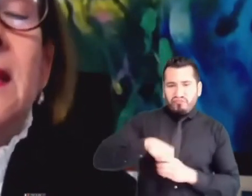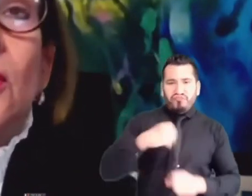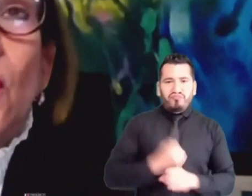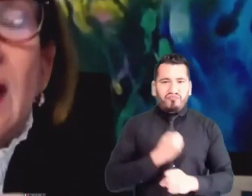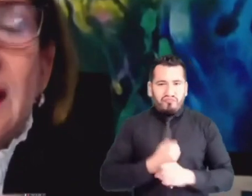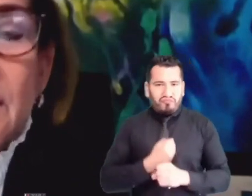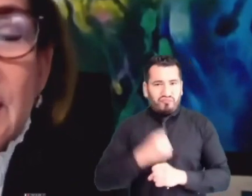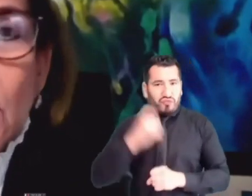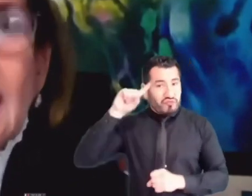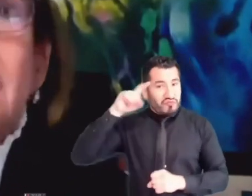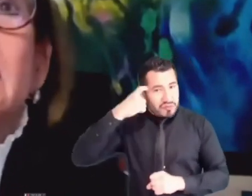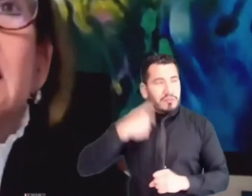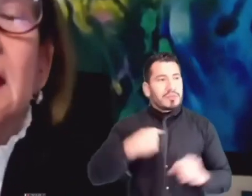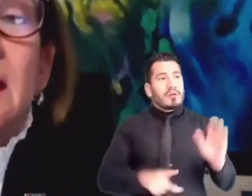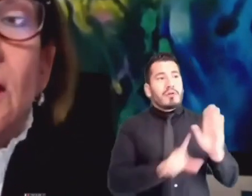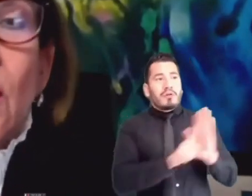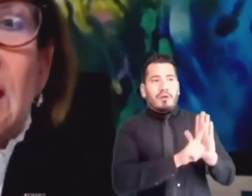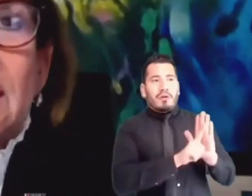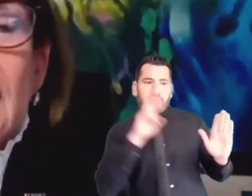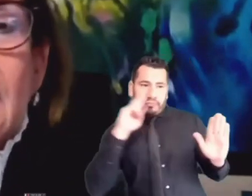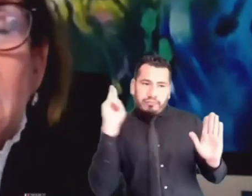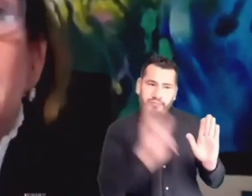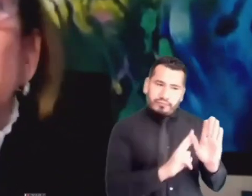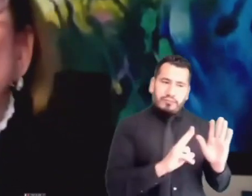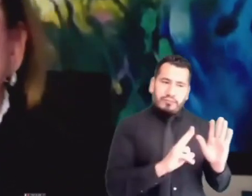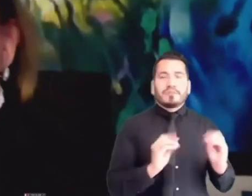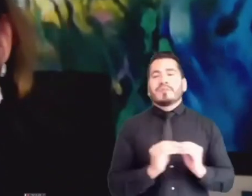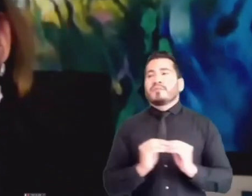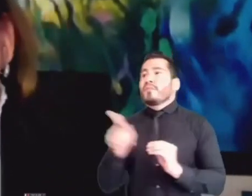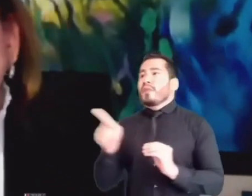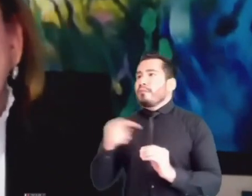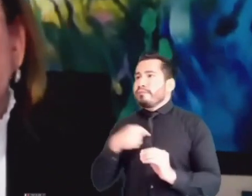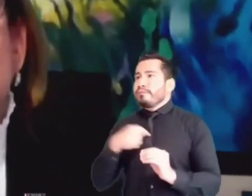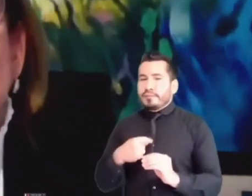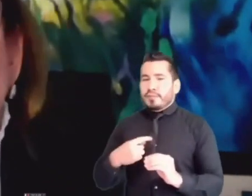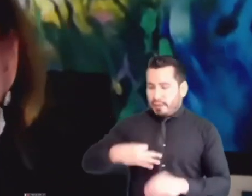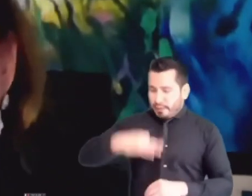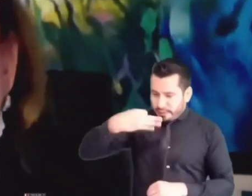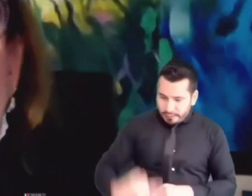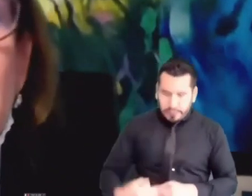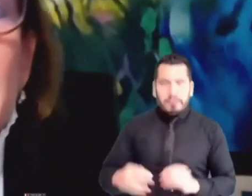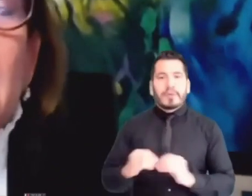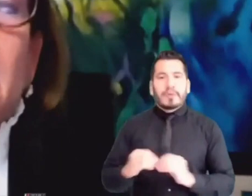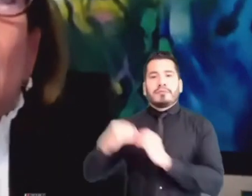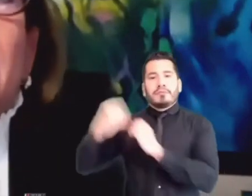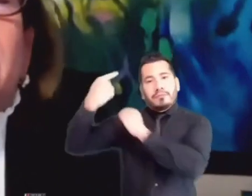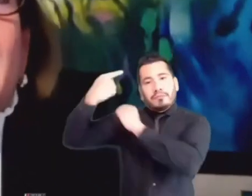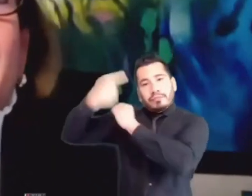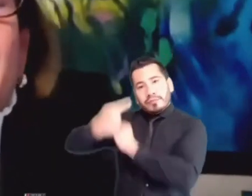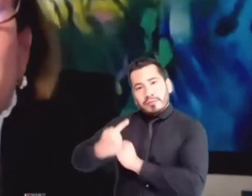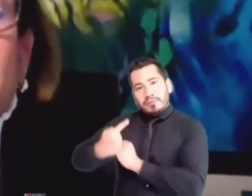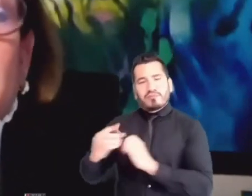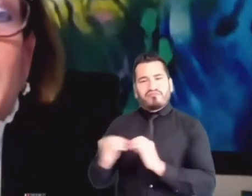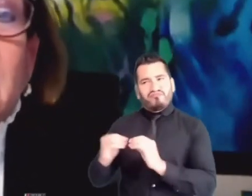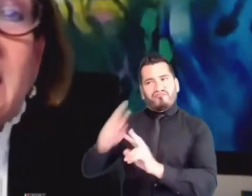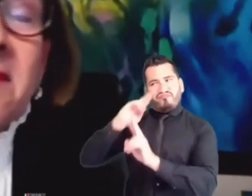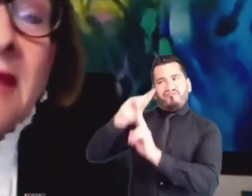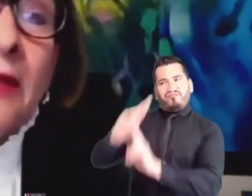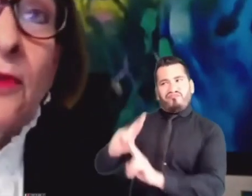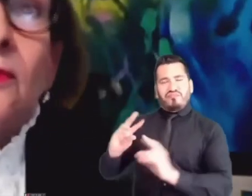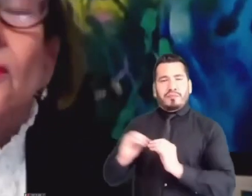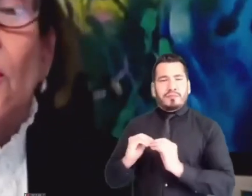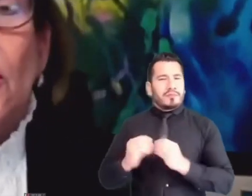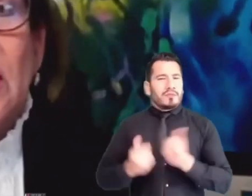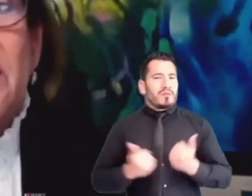ley, con acatamiento a la ética, con acatamiento a los principios básicos de lo que se decía de